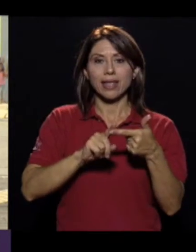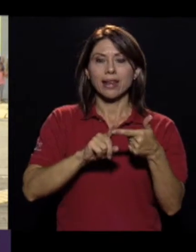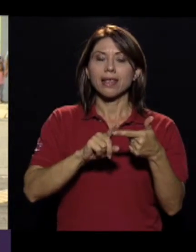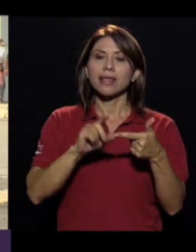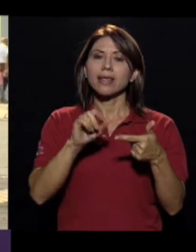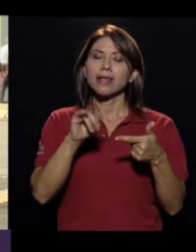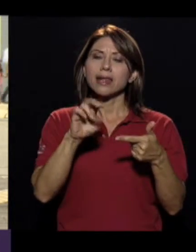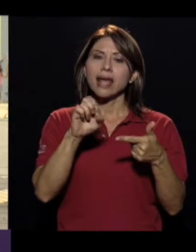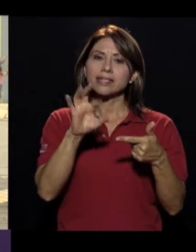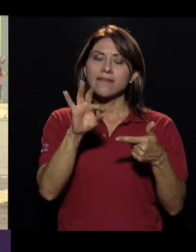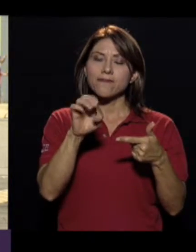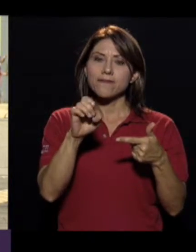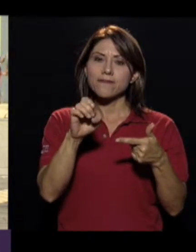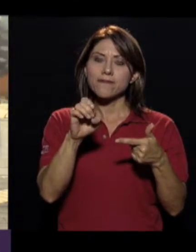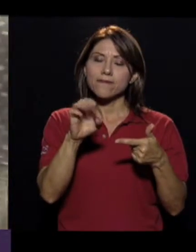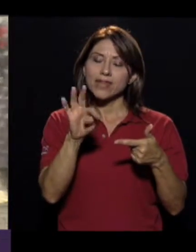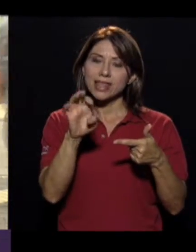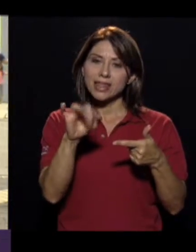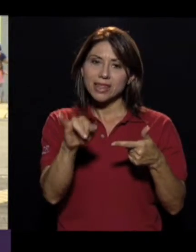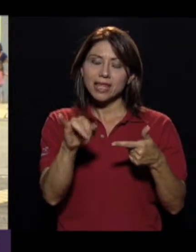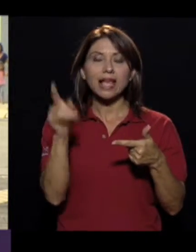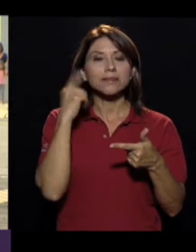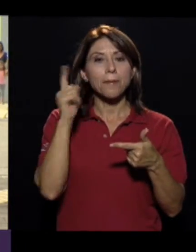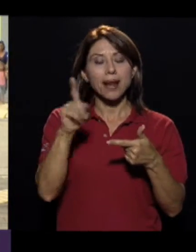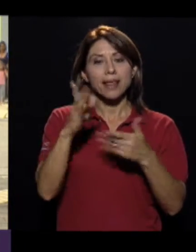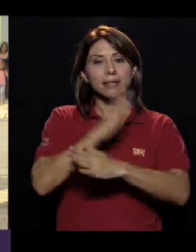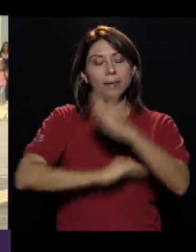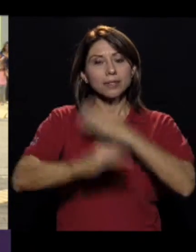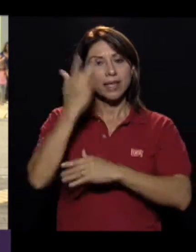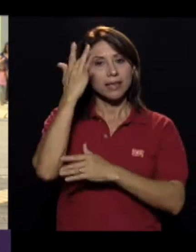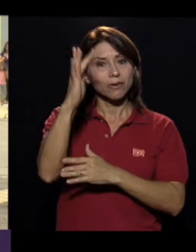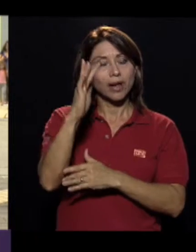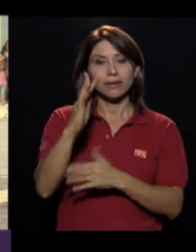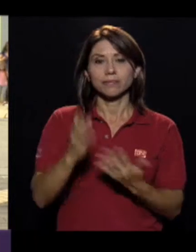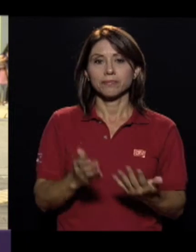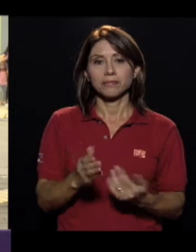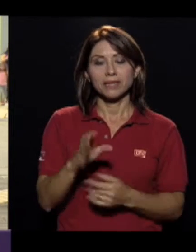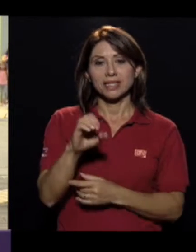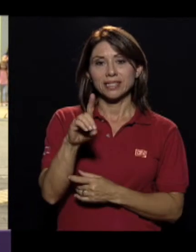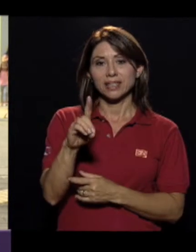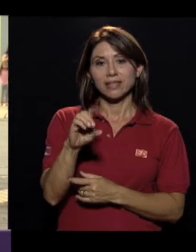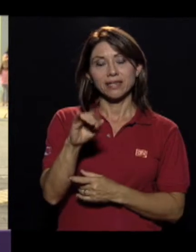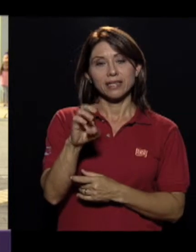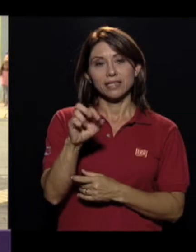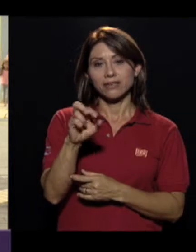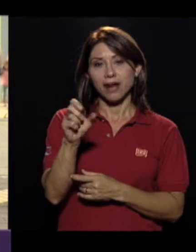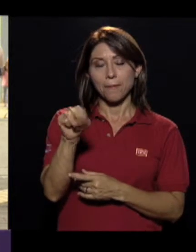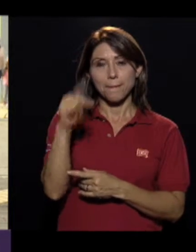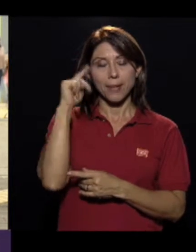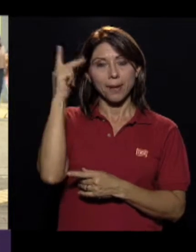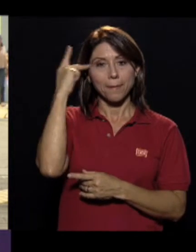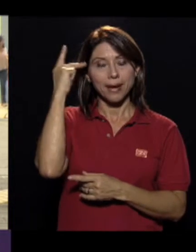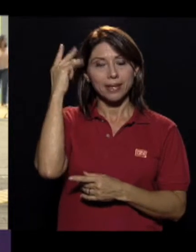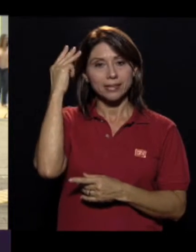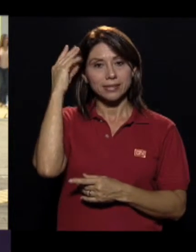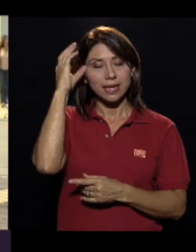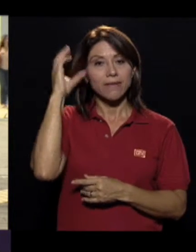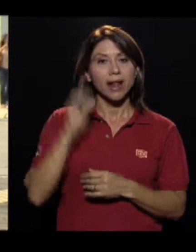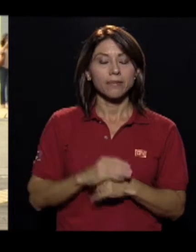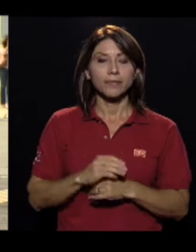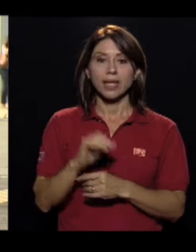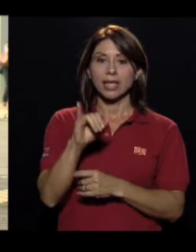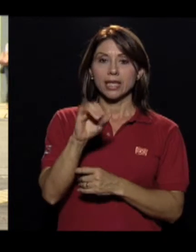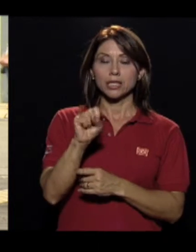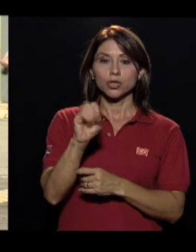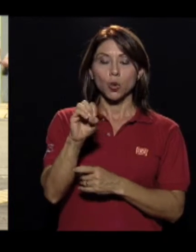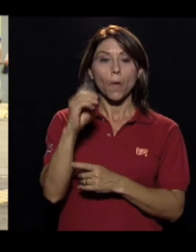INAS-FI, que es para discapacidad intelectual, el SIP-ISRA, que es para parálisis cerebral, el ISOT,